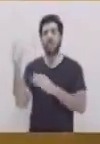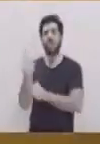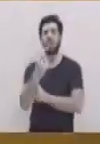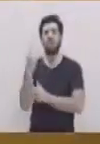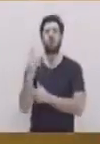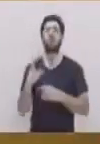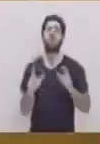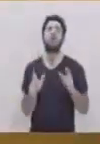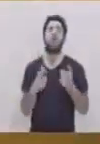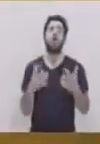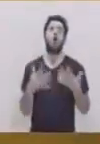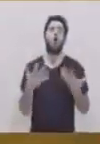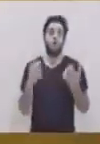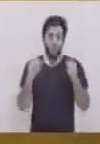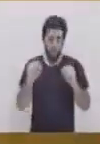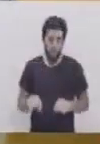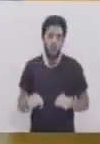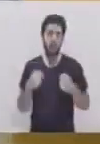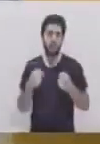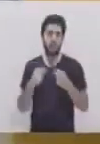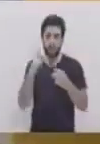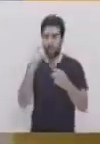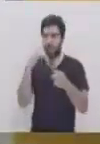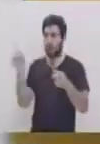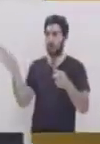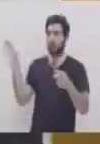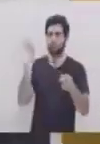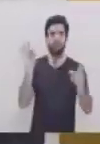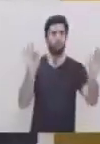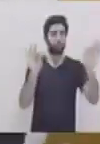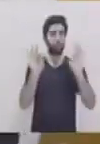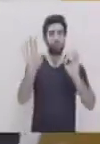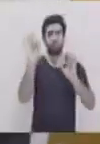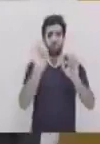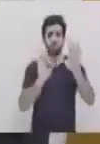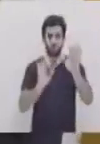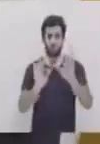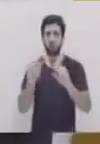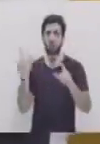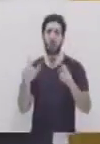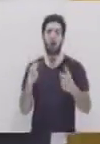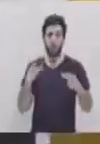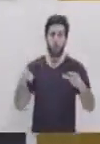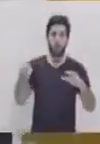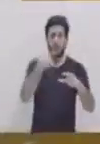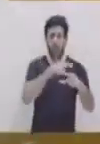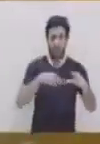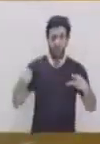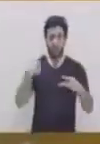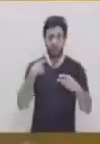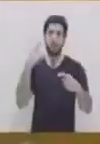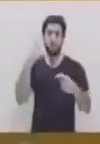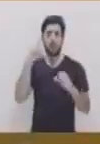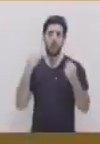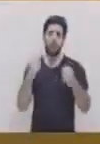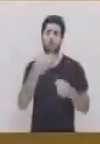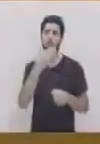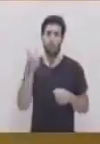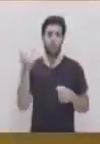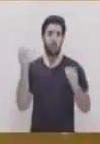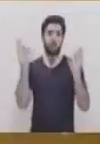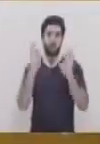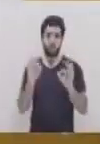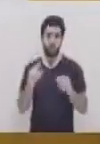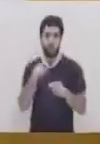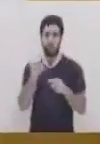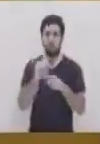podemos prácticamente identificar los elementos que conforman una elipse. Y pues hacerlo de manera práctica.